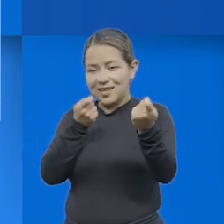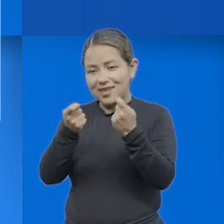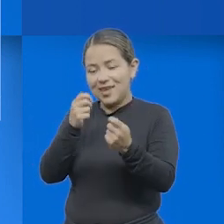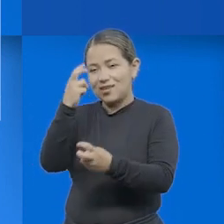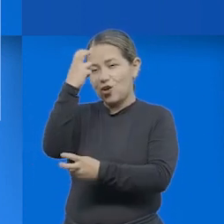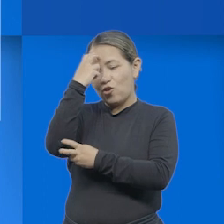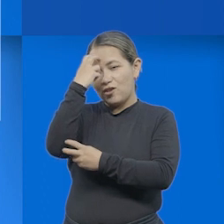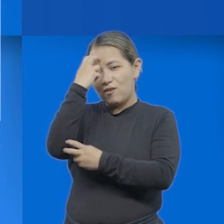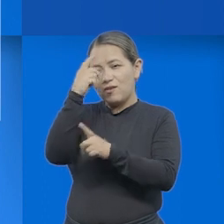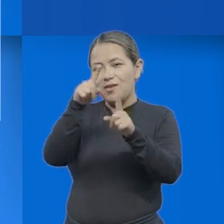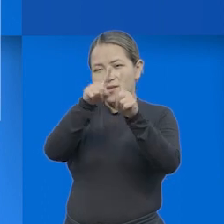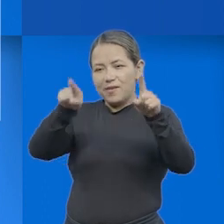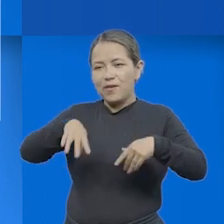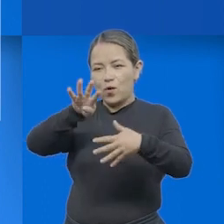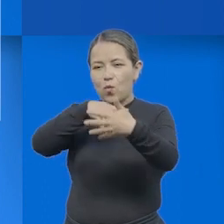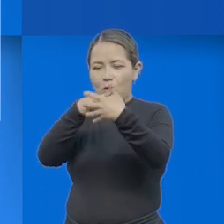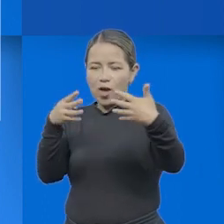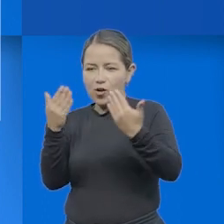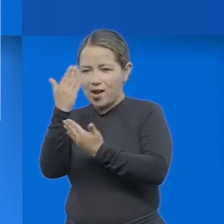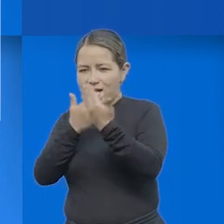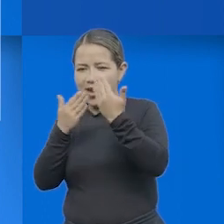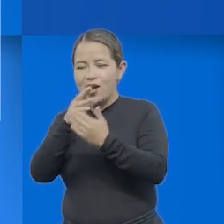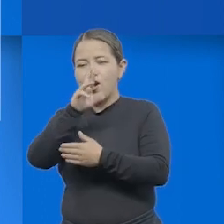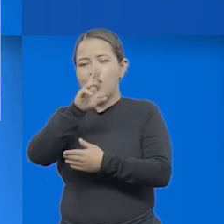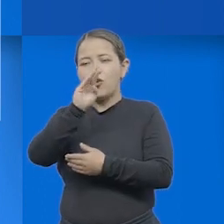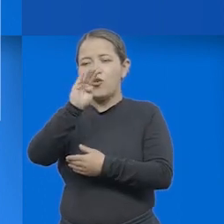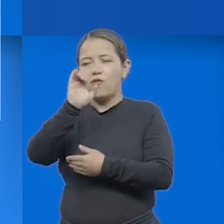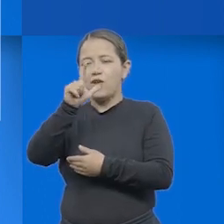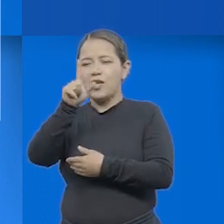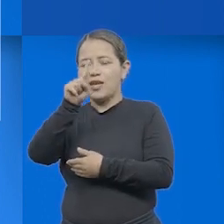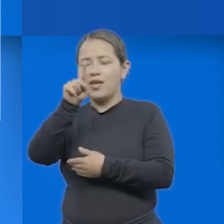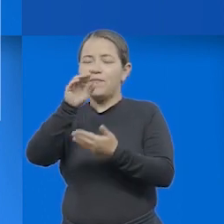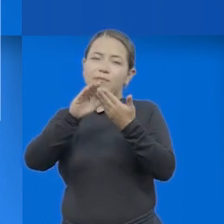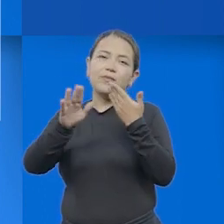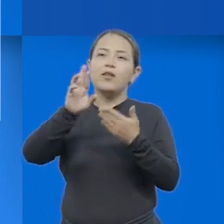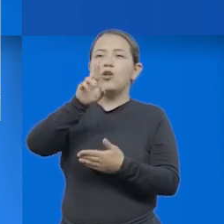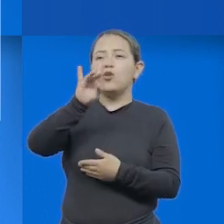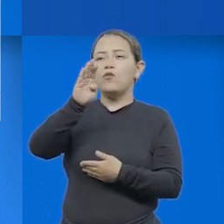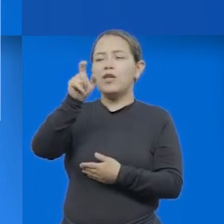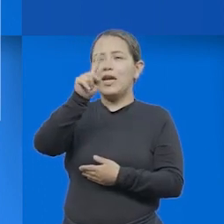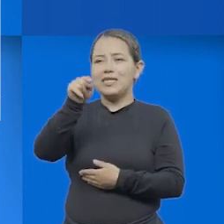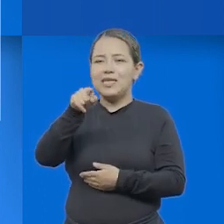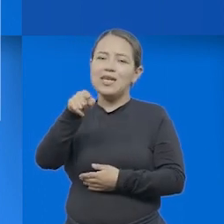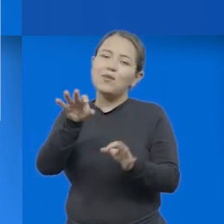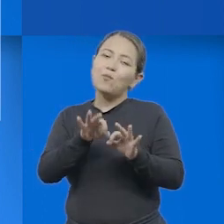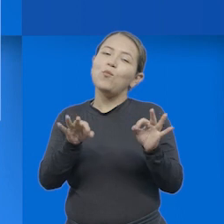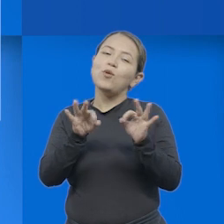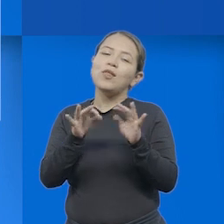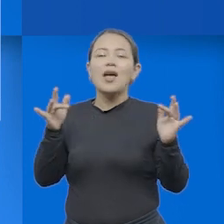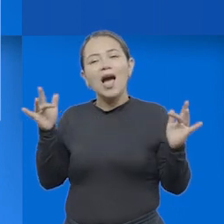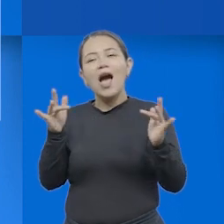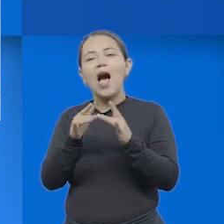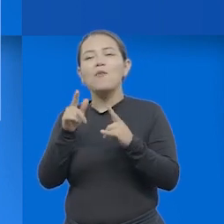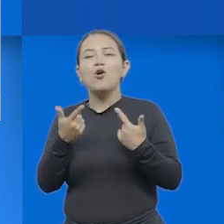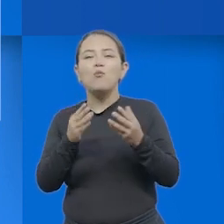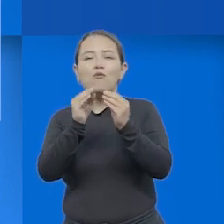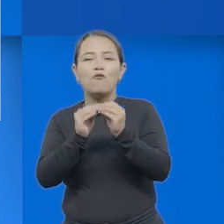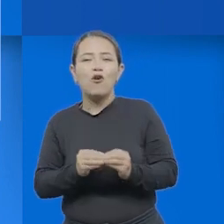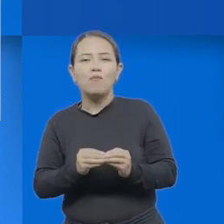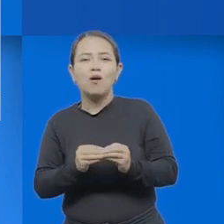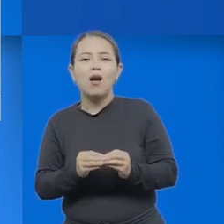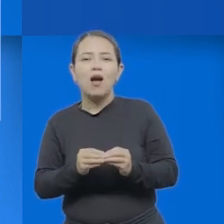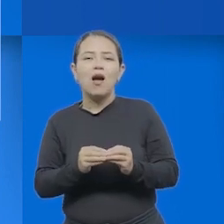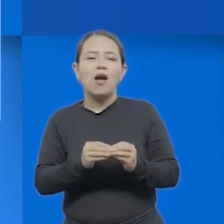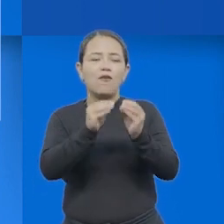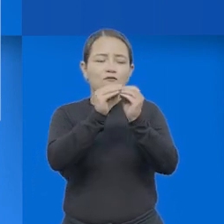metacognitivas, en cuanto a las rúbricas, es importante, como lo dije anteriormente, tener en cuenta que esta debe ir acorde a